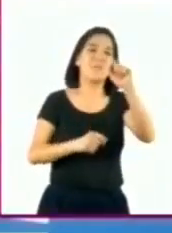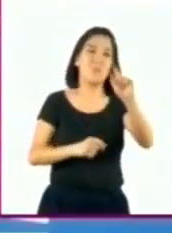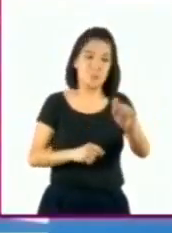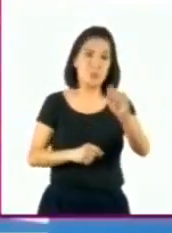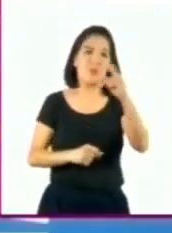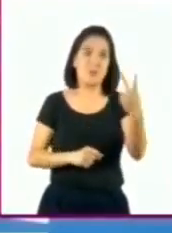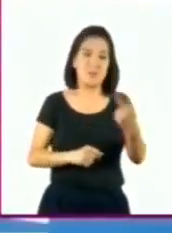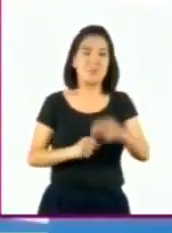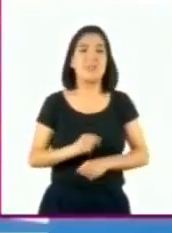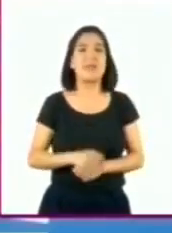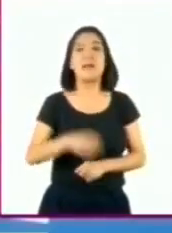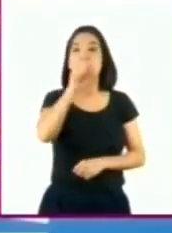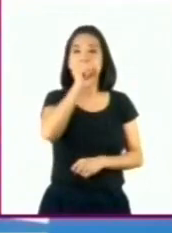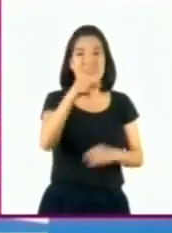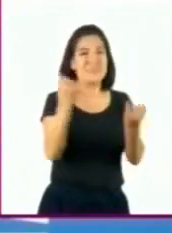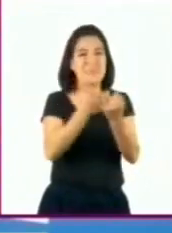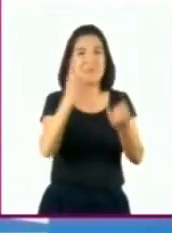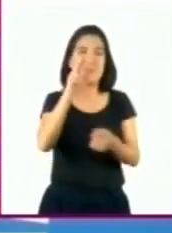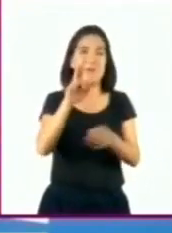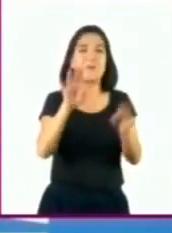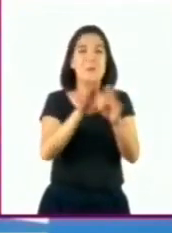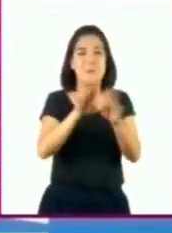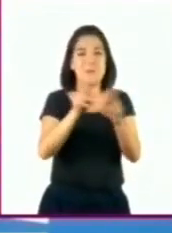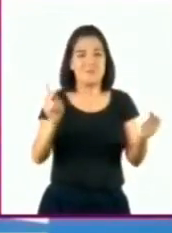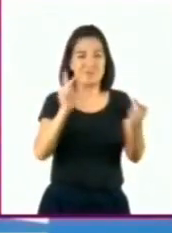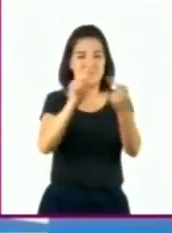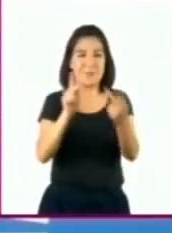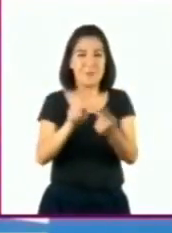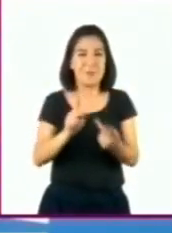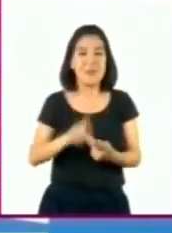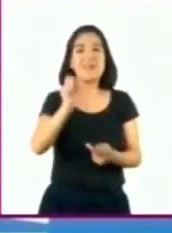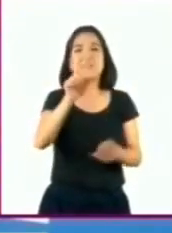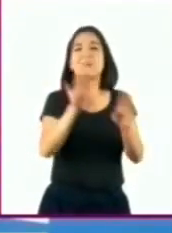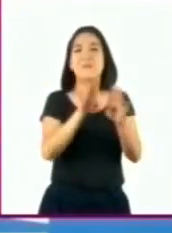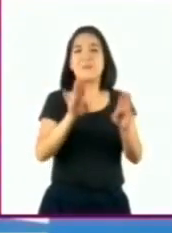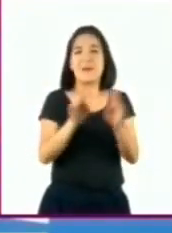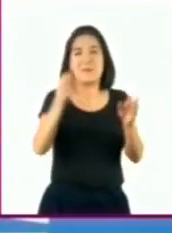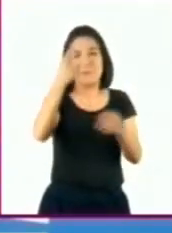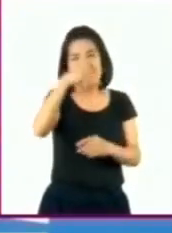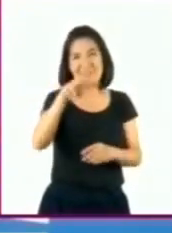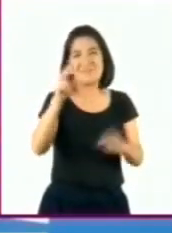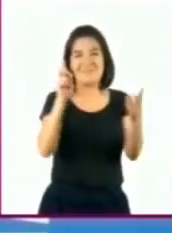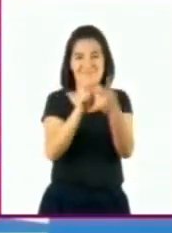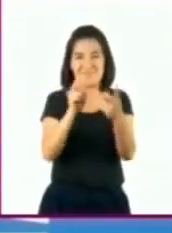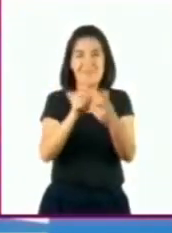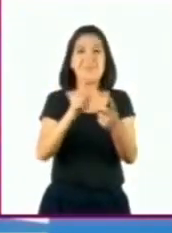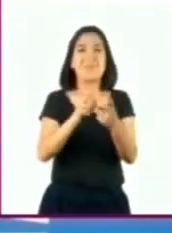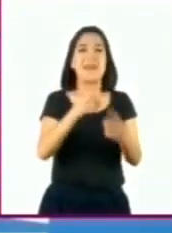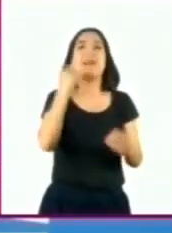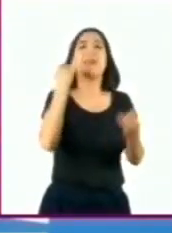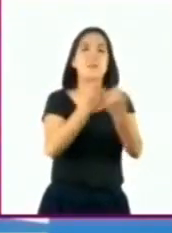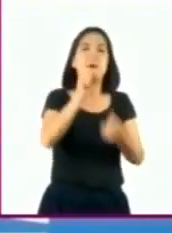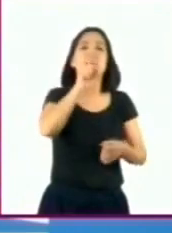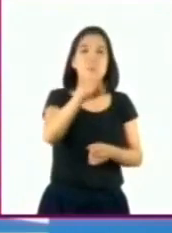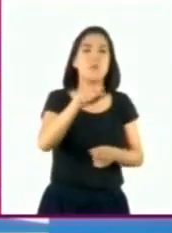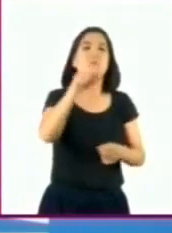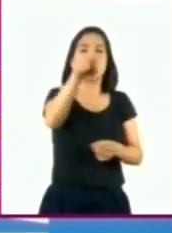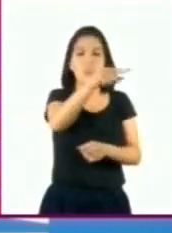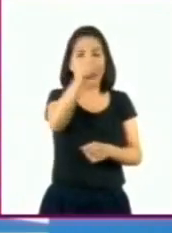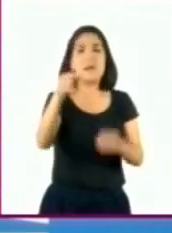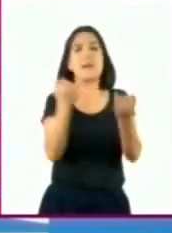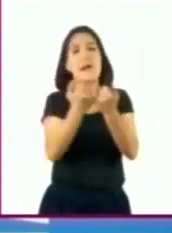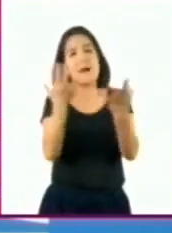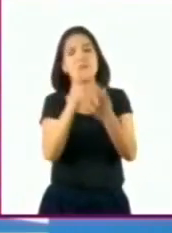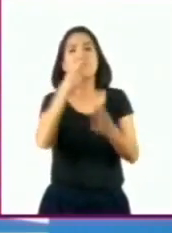Así como hicimos la comparación del valor nutricional con estos dos ejemplos, les invitamos a que ustedes lo hagan con